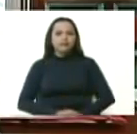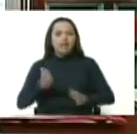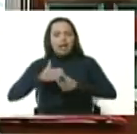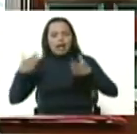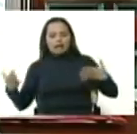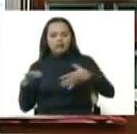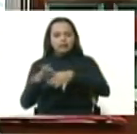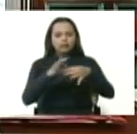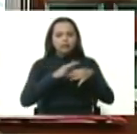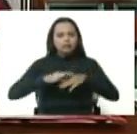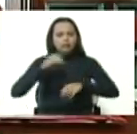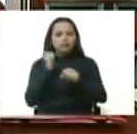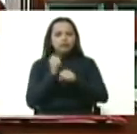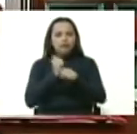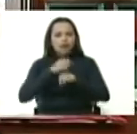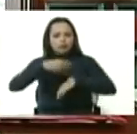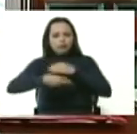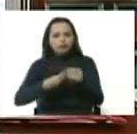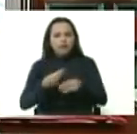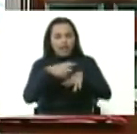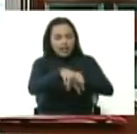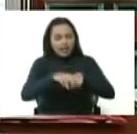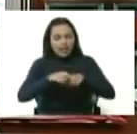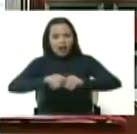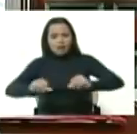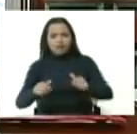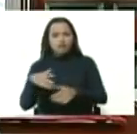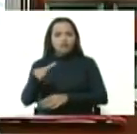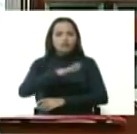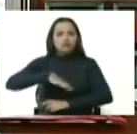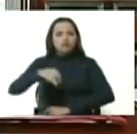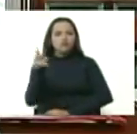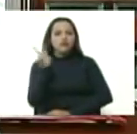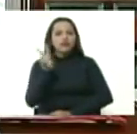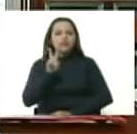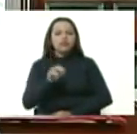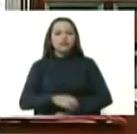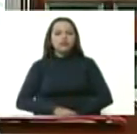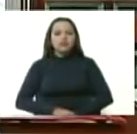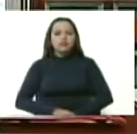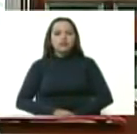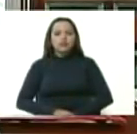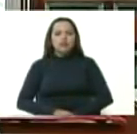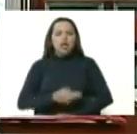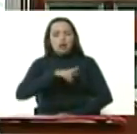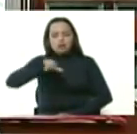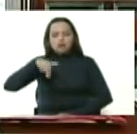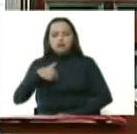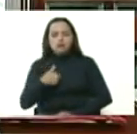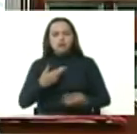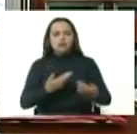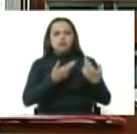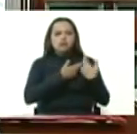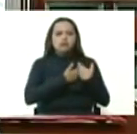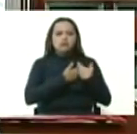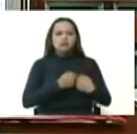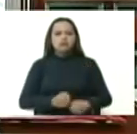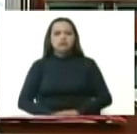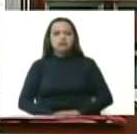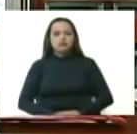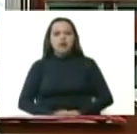alianza productiva del campo venezolano. A nosotros nos corresponde resolver el